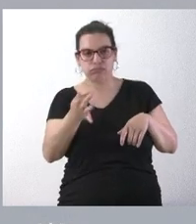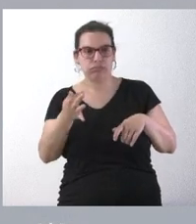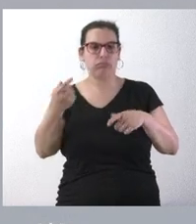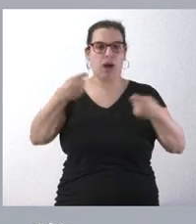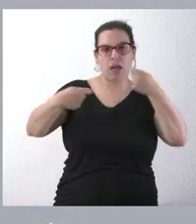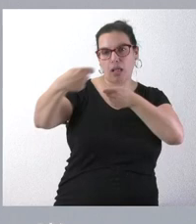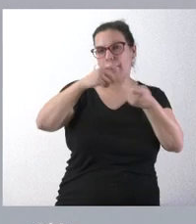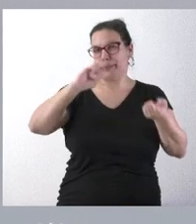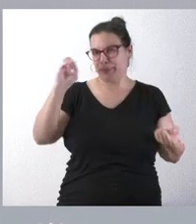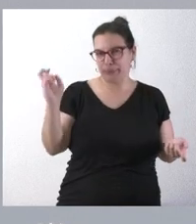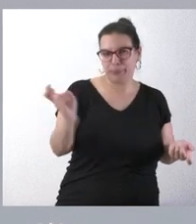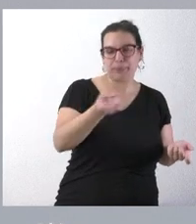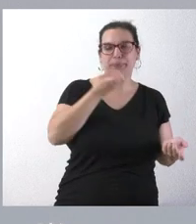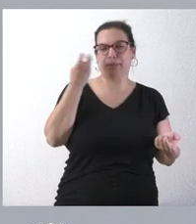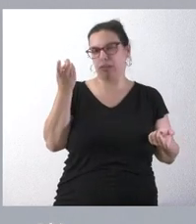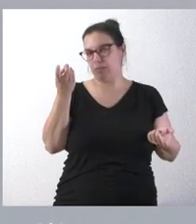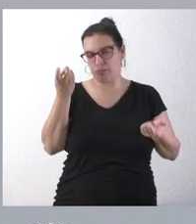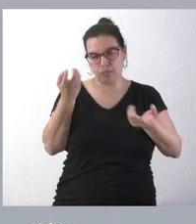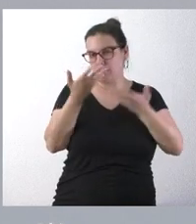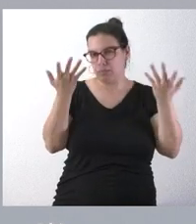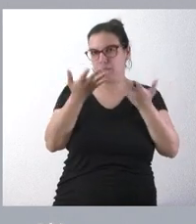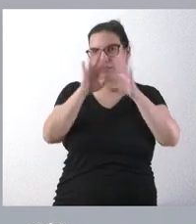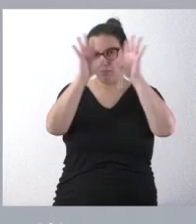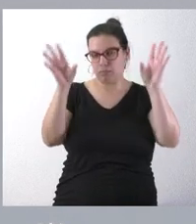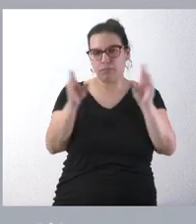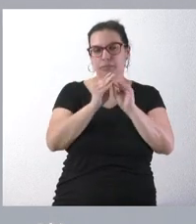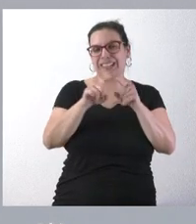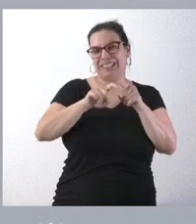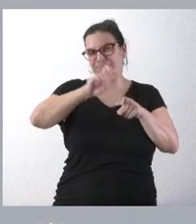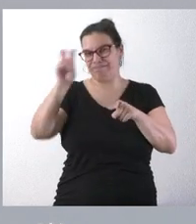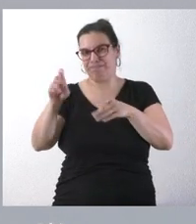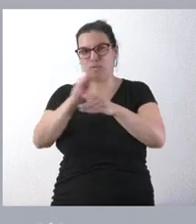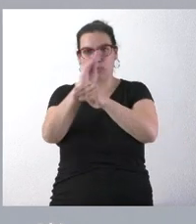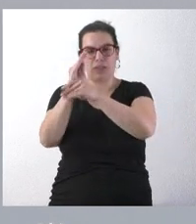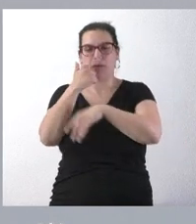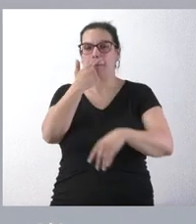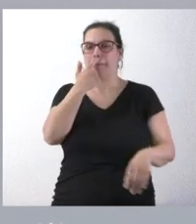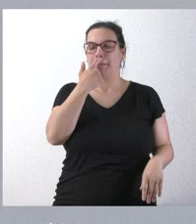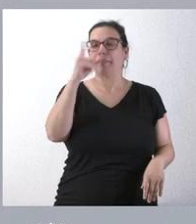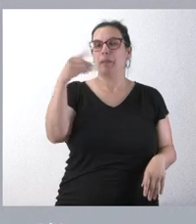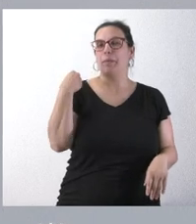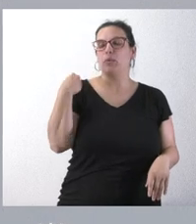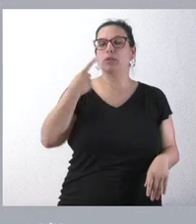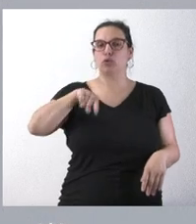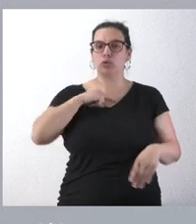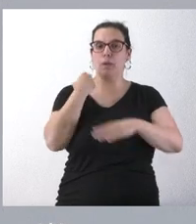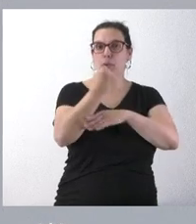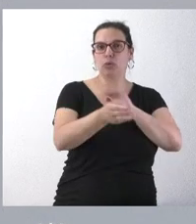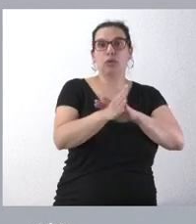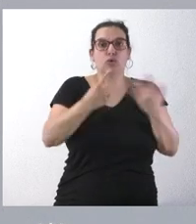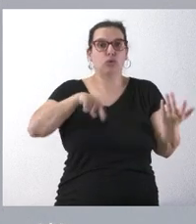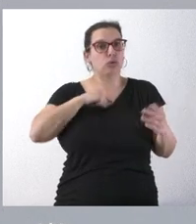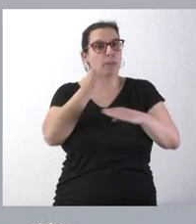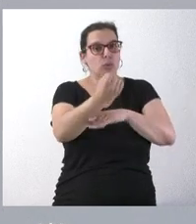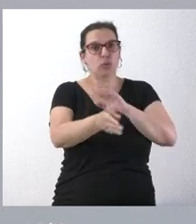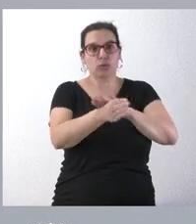financieros y apoyos de subvenciones de otras características. Preguntaba si mantenemos el apoyo, nosotros seguimos manteniendo el